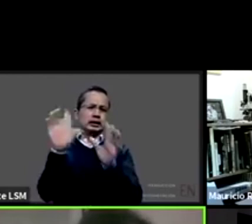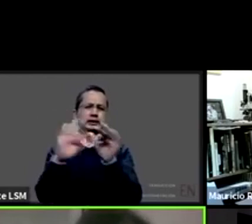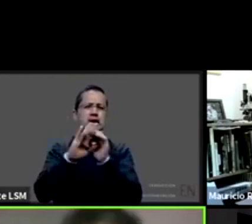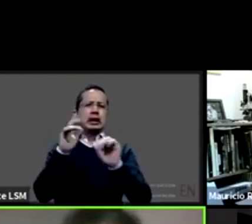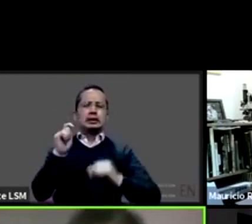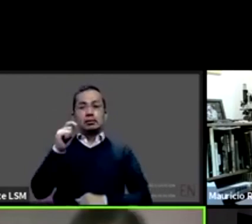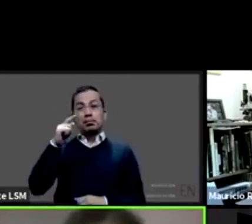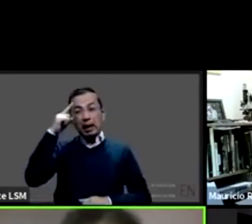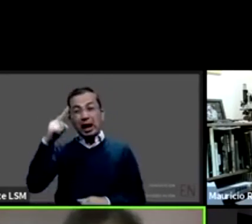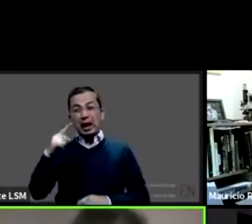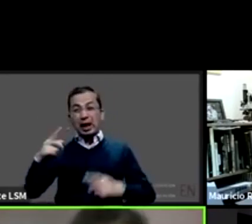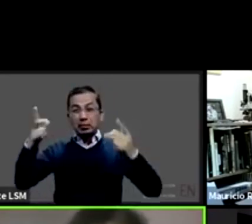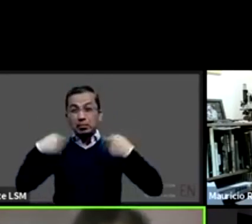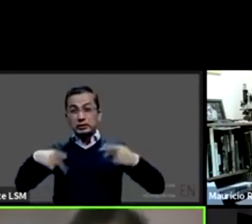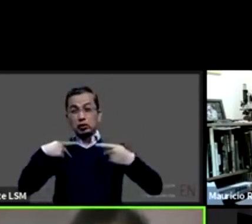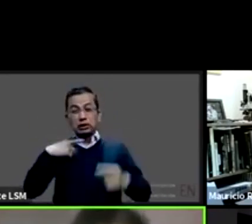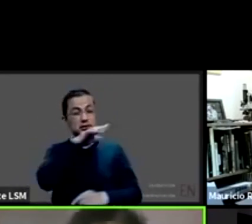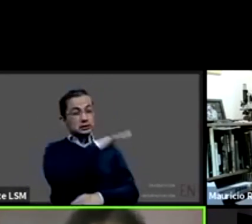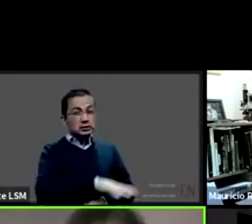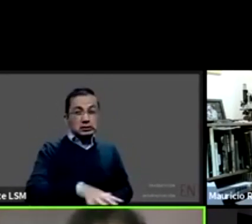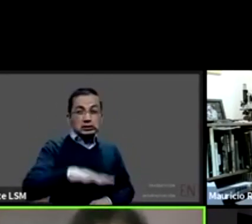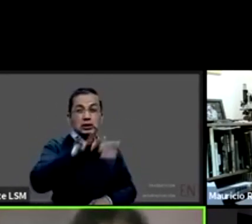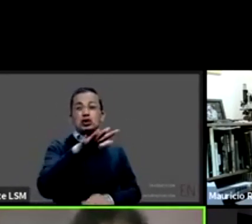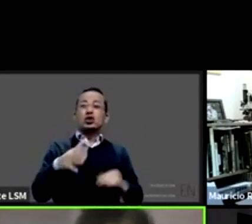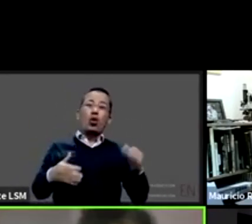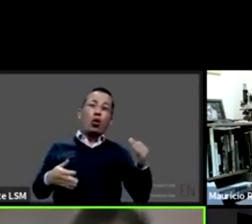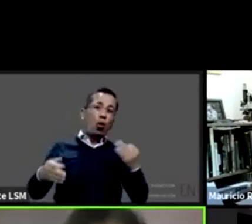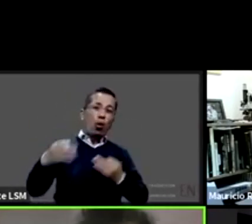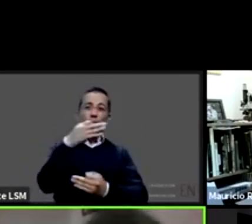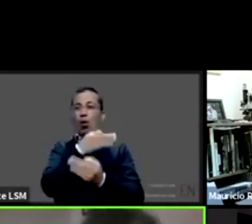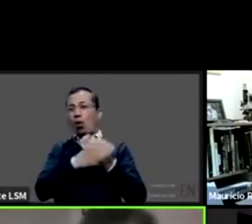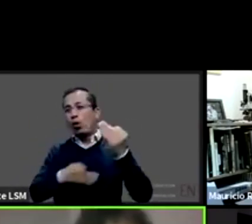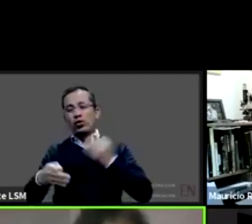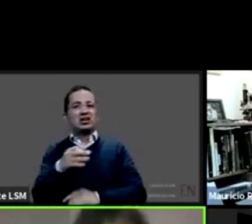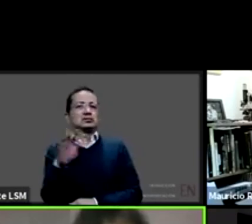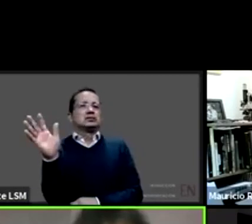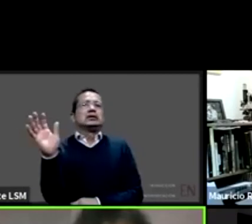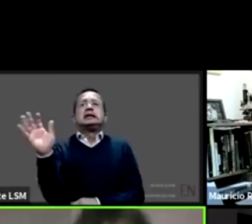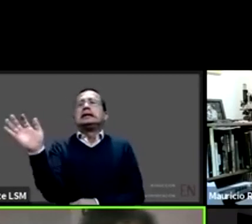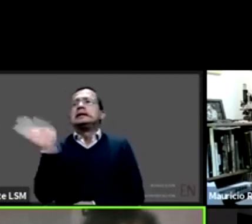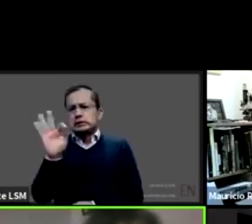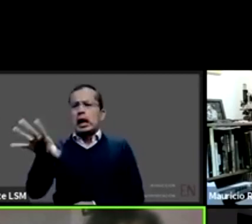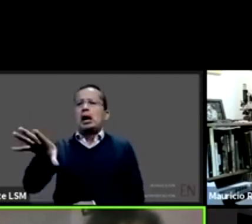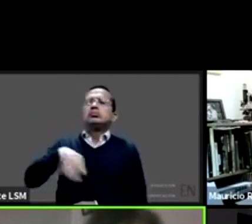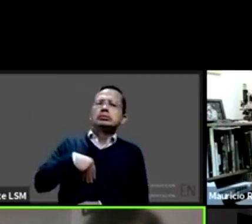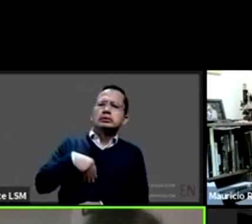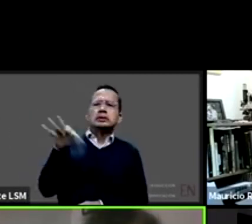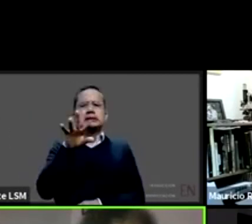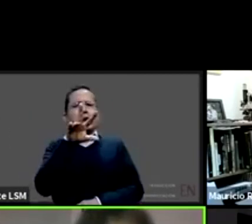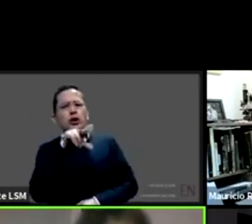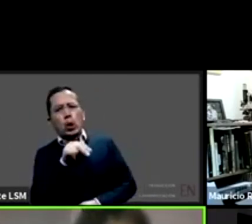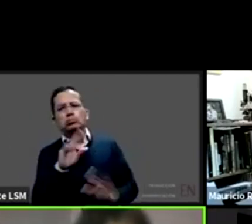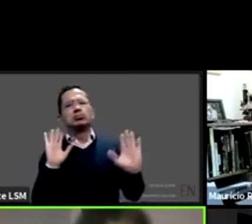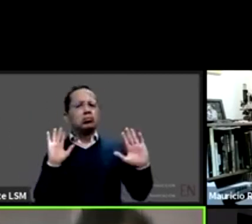todes hallamos o vayamos o no a estar contagiados o no que es los efectos en la salud mental